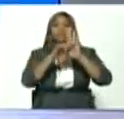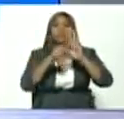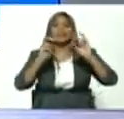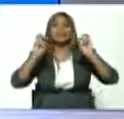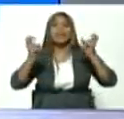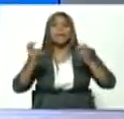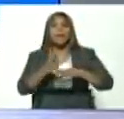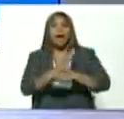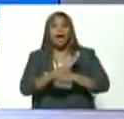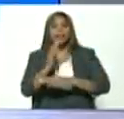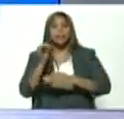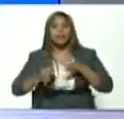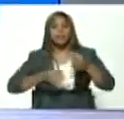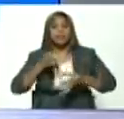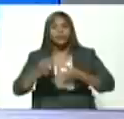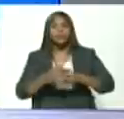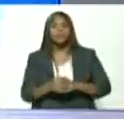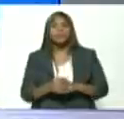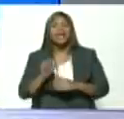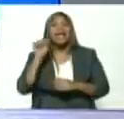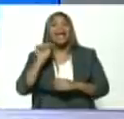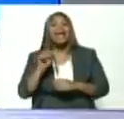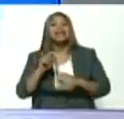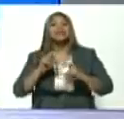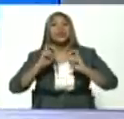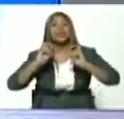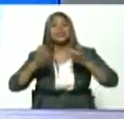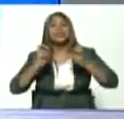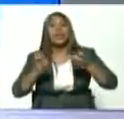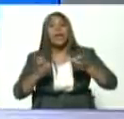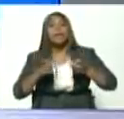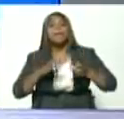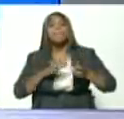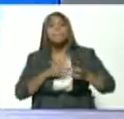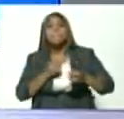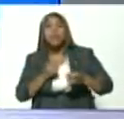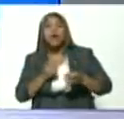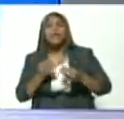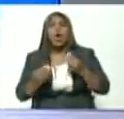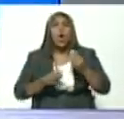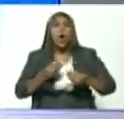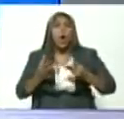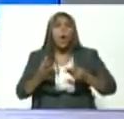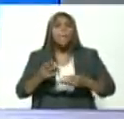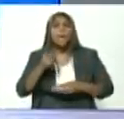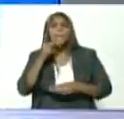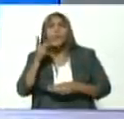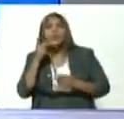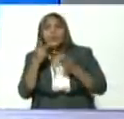y en cada uno de estos nueve puntos tener opciones de políticas públicas